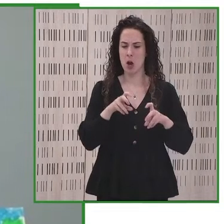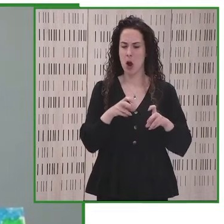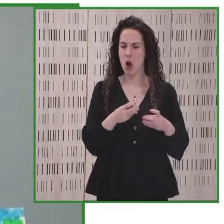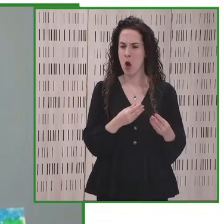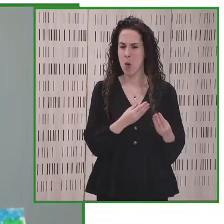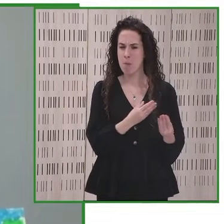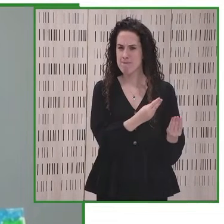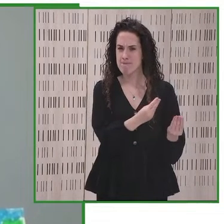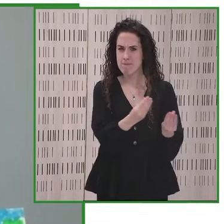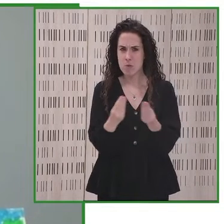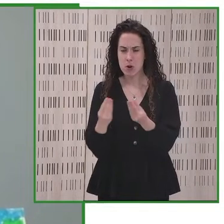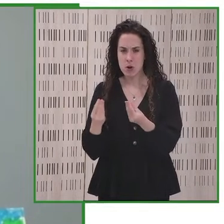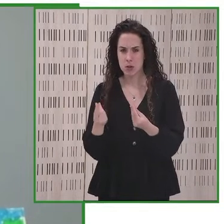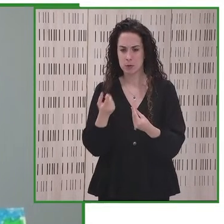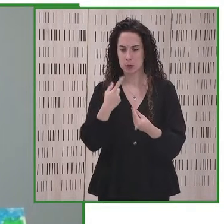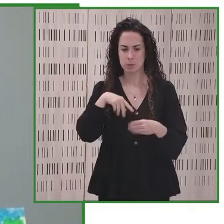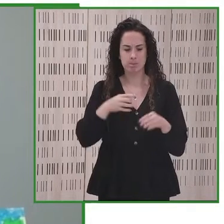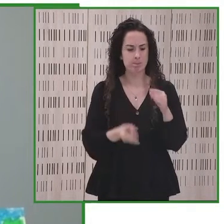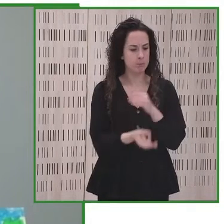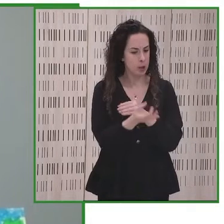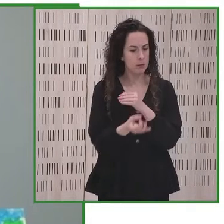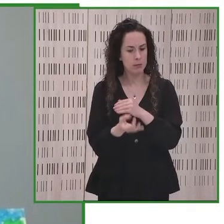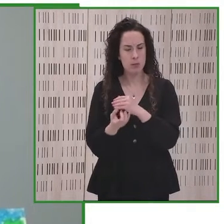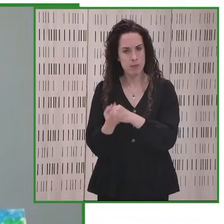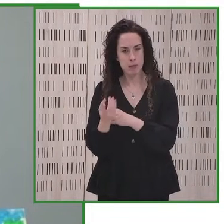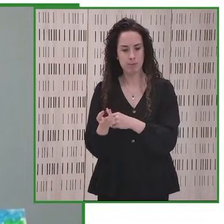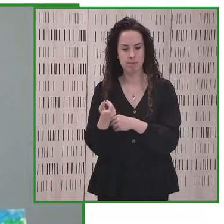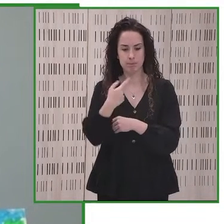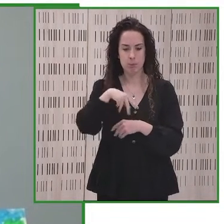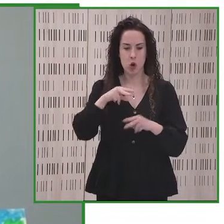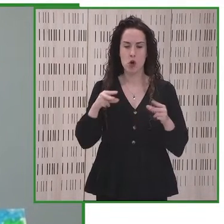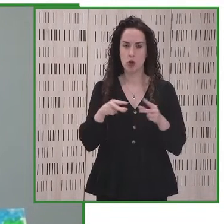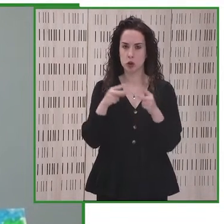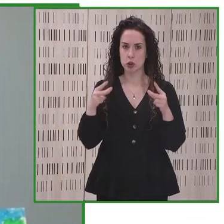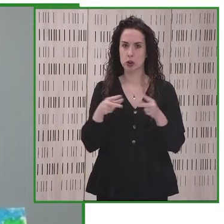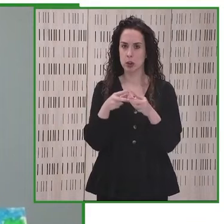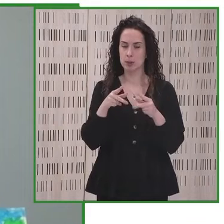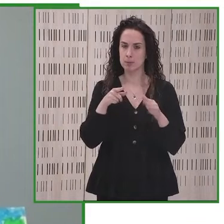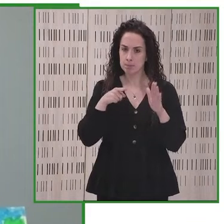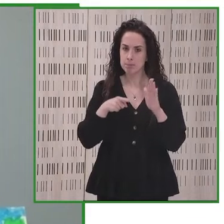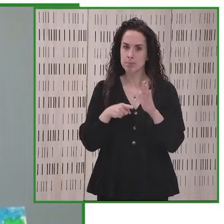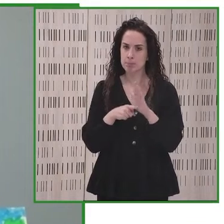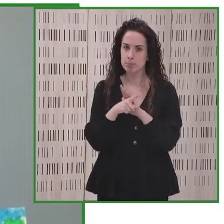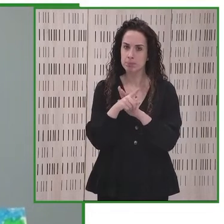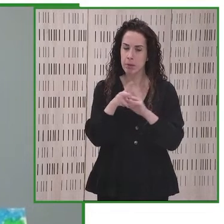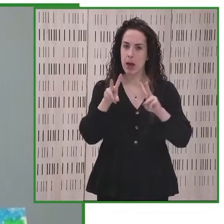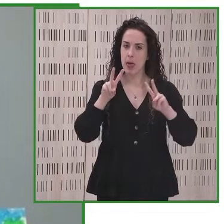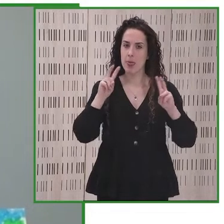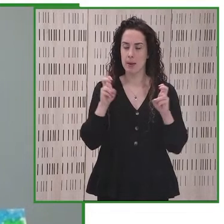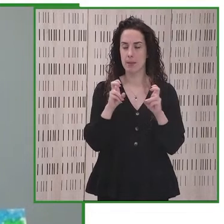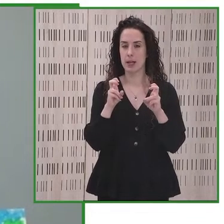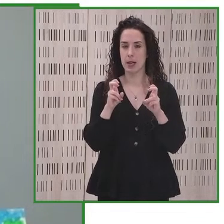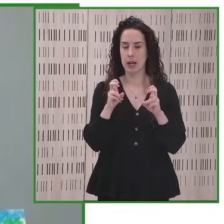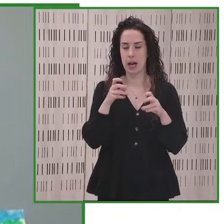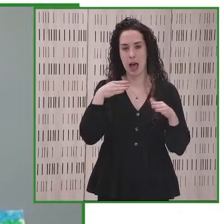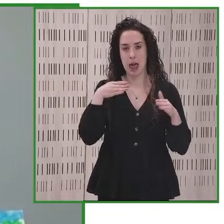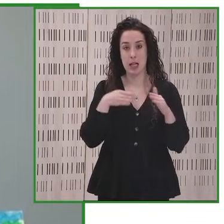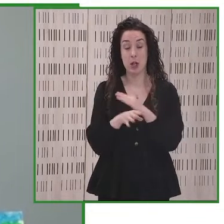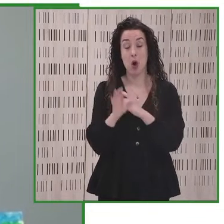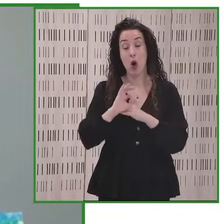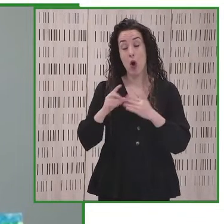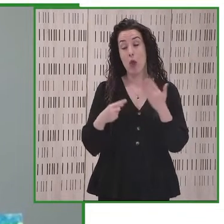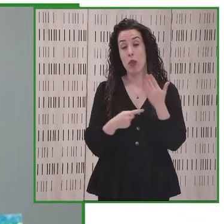generando y a través de las organizaciones de la sociedad civil estamos realizando en materia también de accesibilidad y tecnologías de información